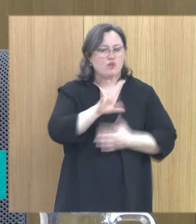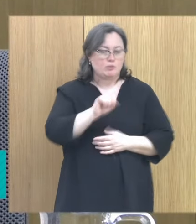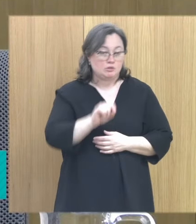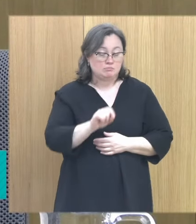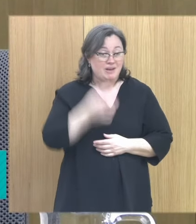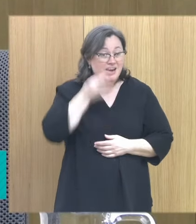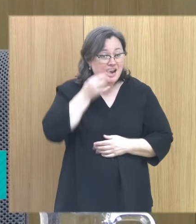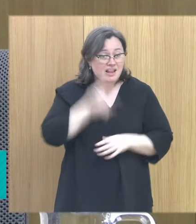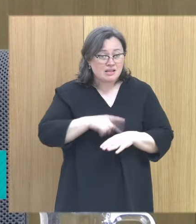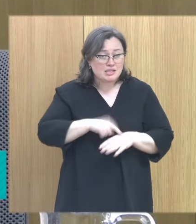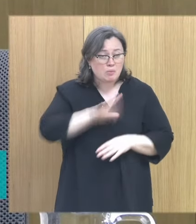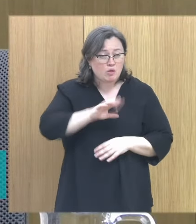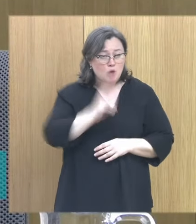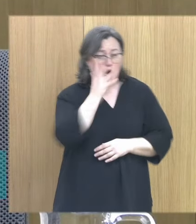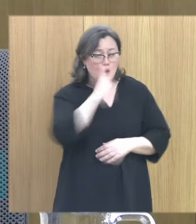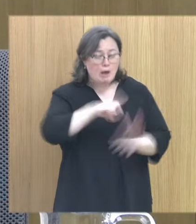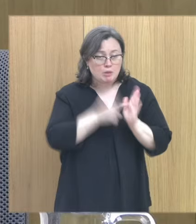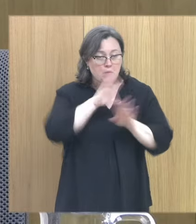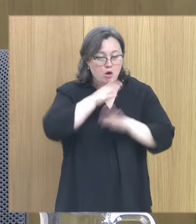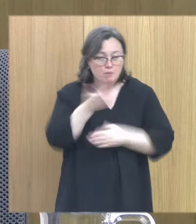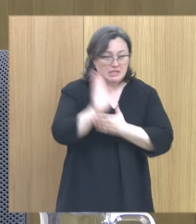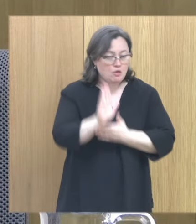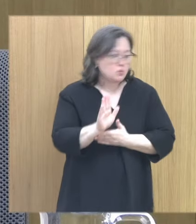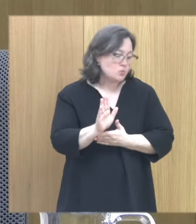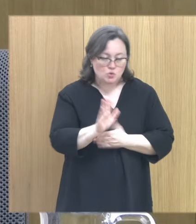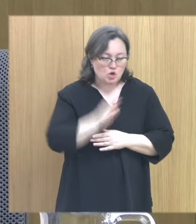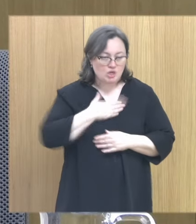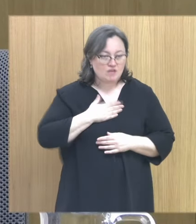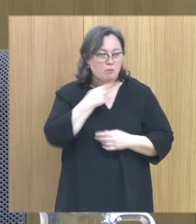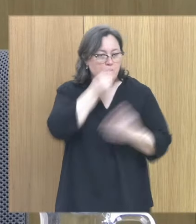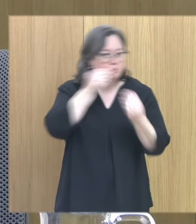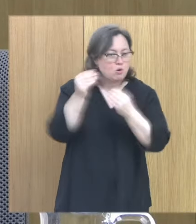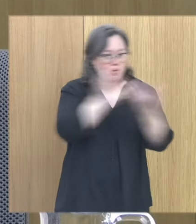no quiero ni utilizar los cinco minutos para que sean todos los minutos de ella.